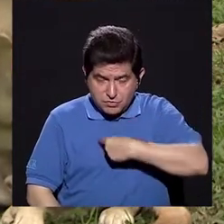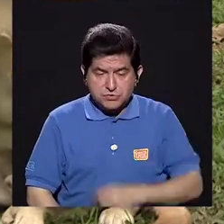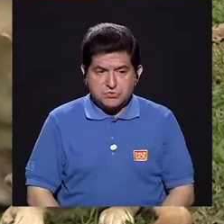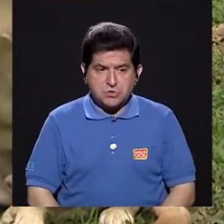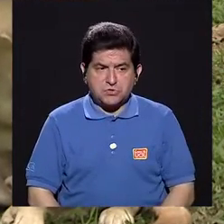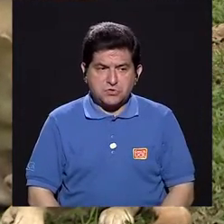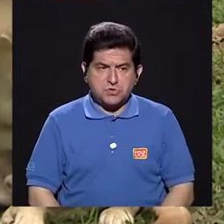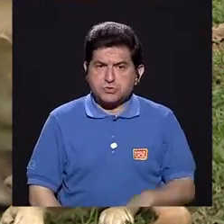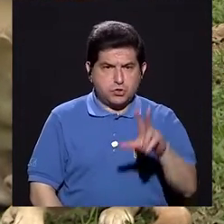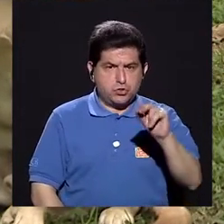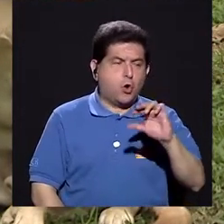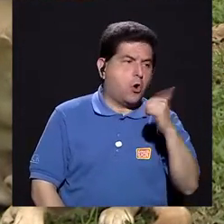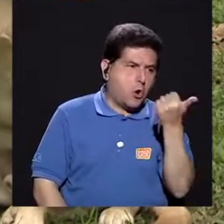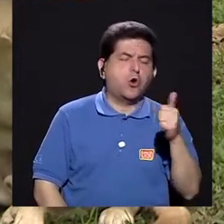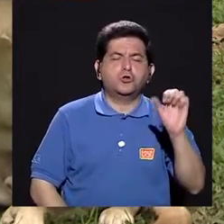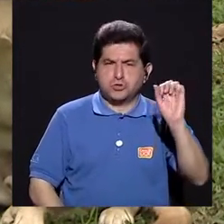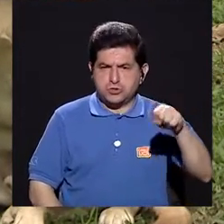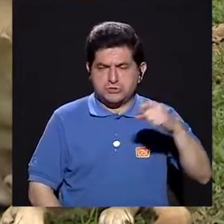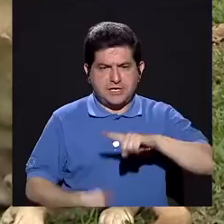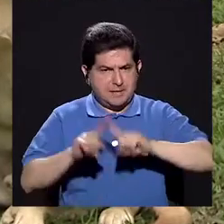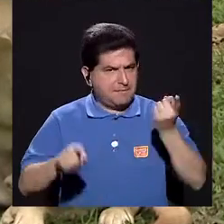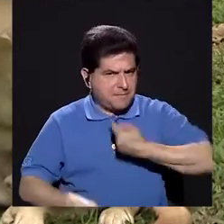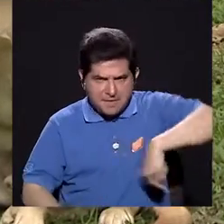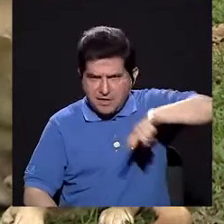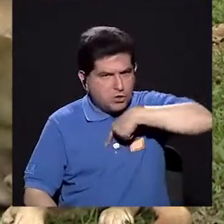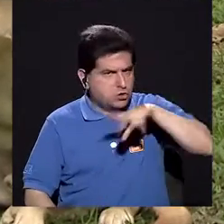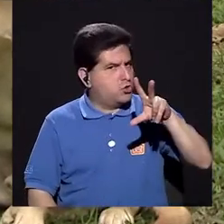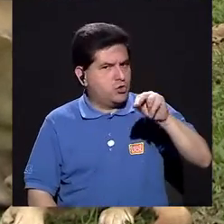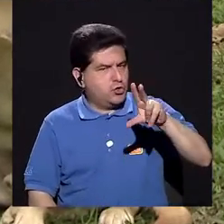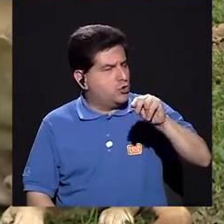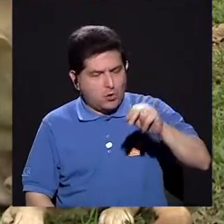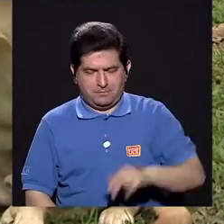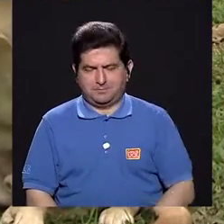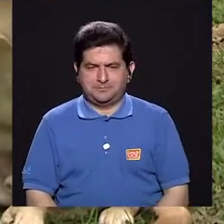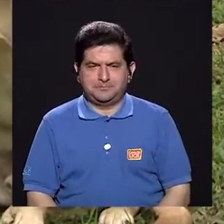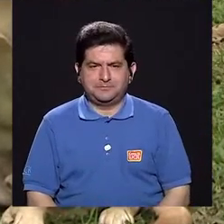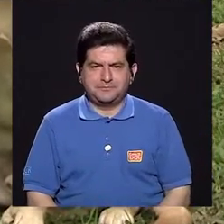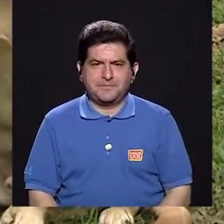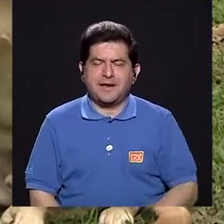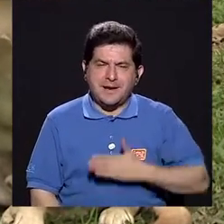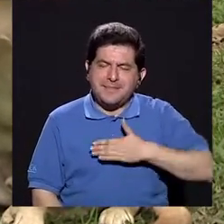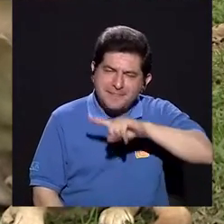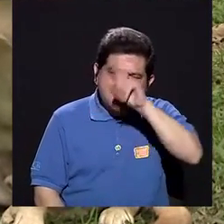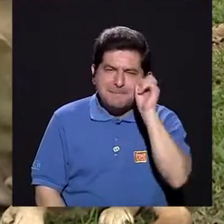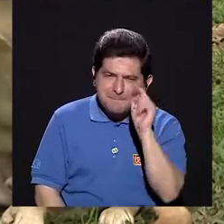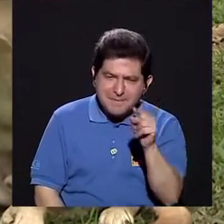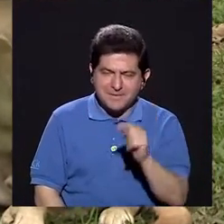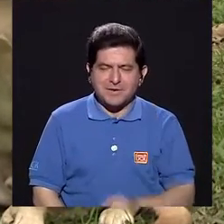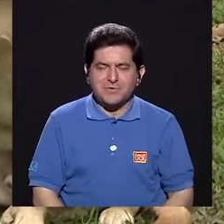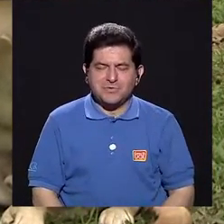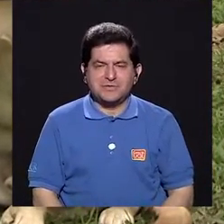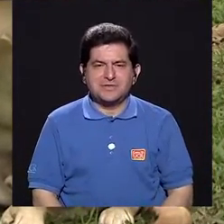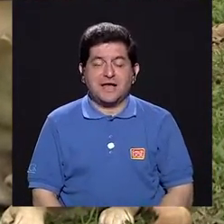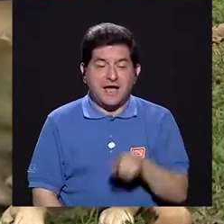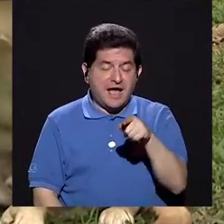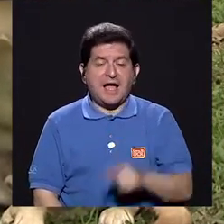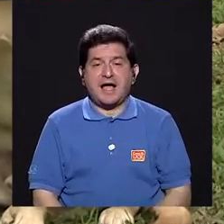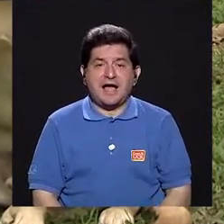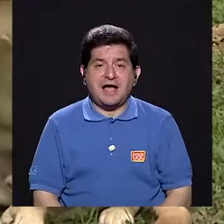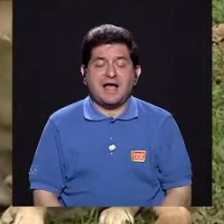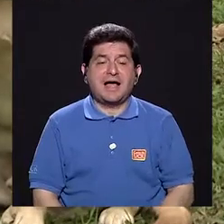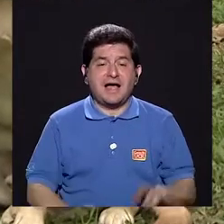Hay gente que sí lo hace, pero nosotros no lo hacemos. Sí, una de mis preguntas era esa, que si las sesiones eran